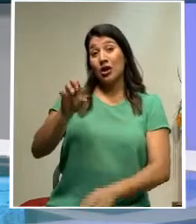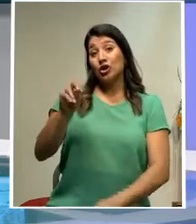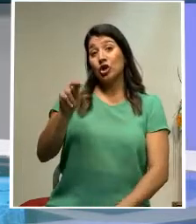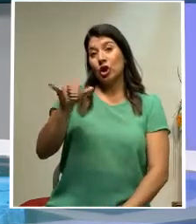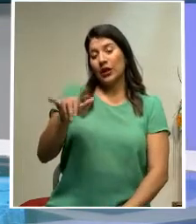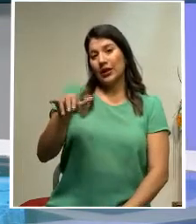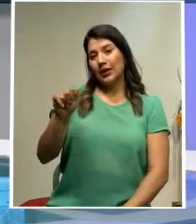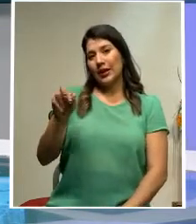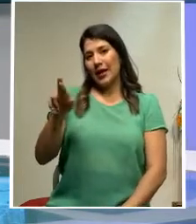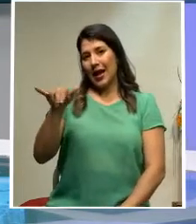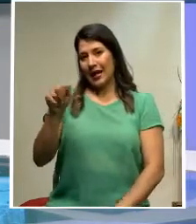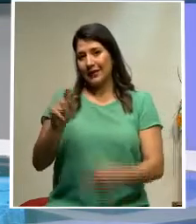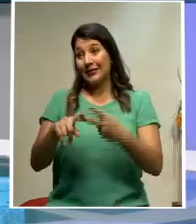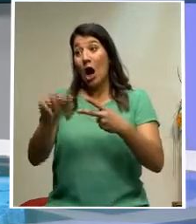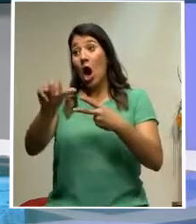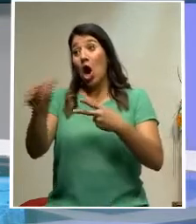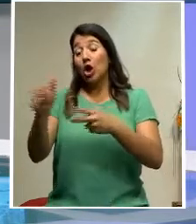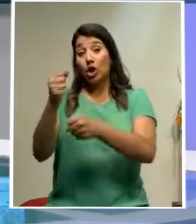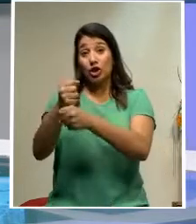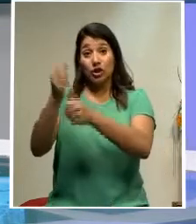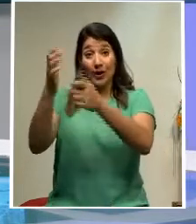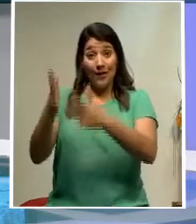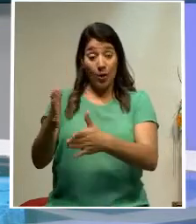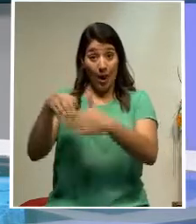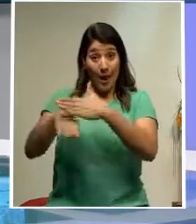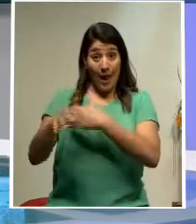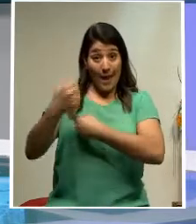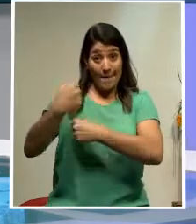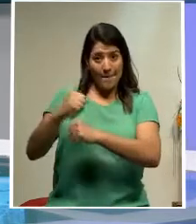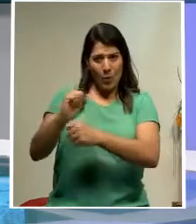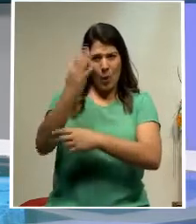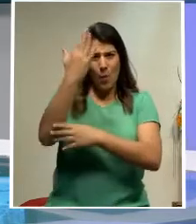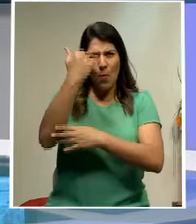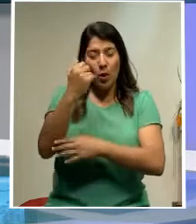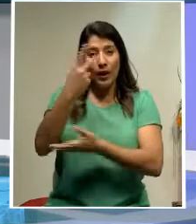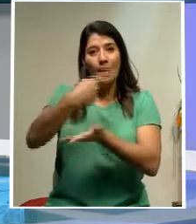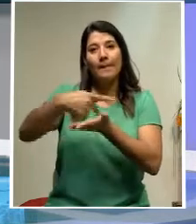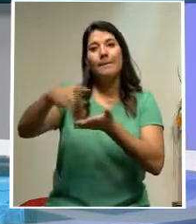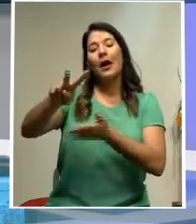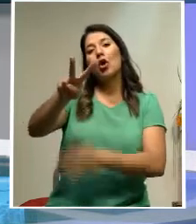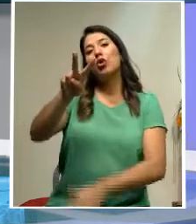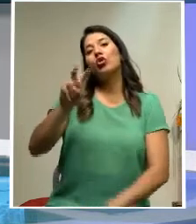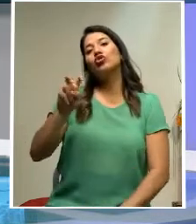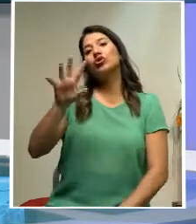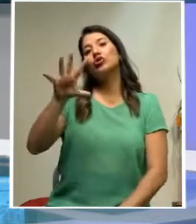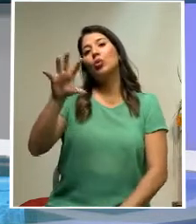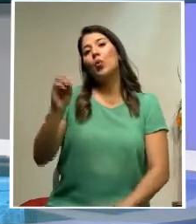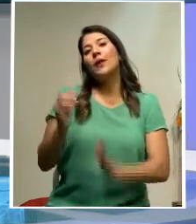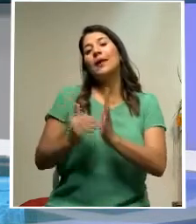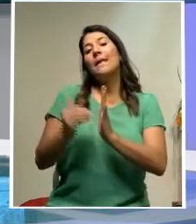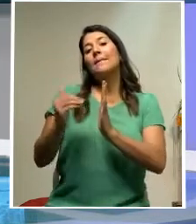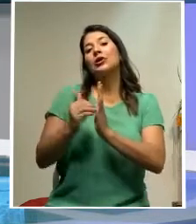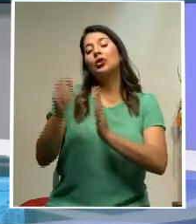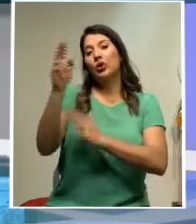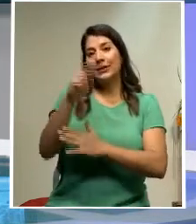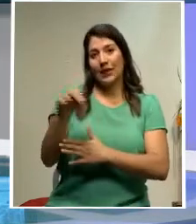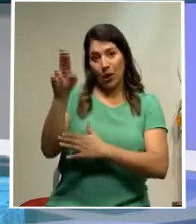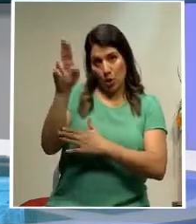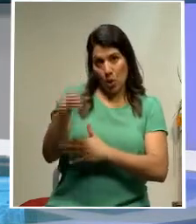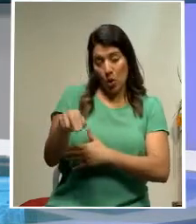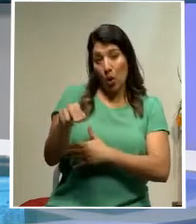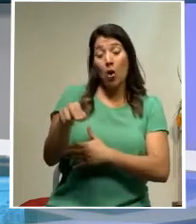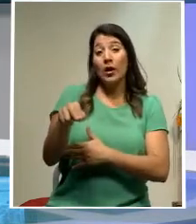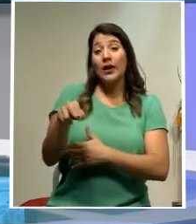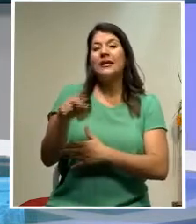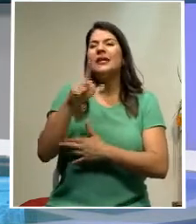otros funcionarios municipales por pagar más de 250 millones de colones de indemnización a la